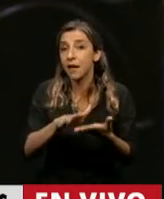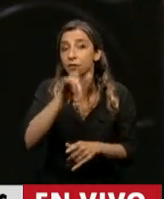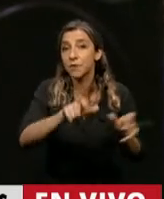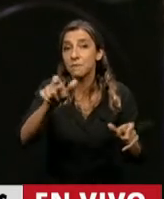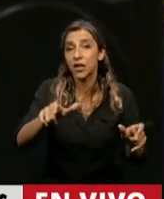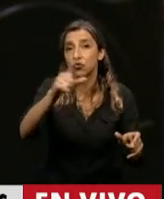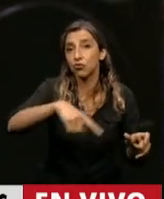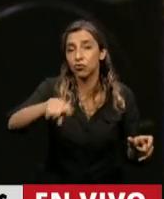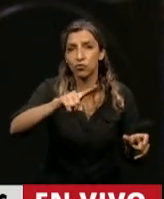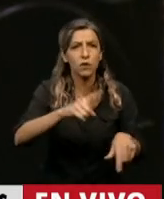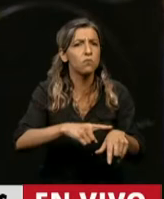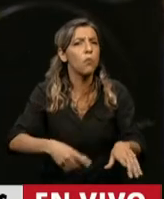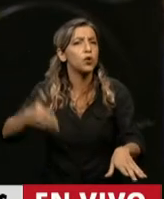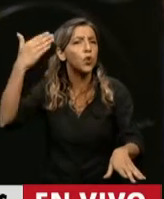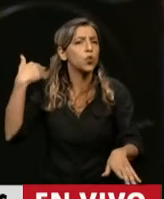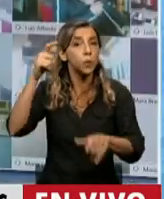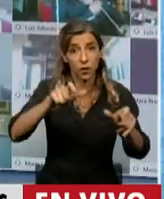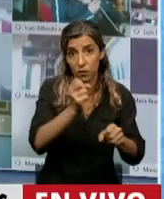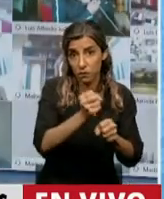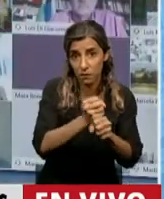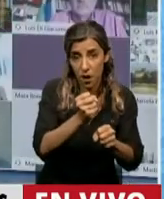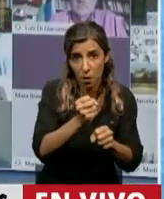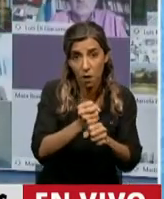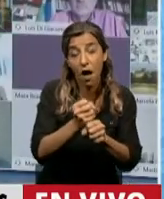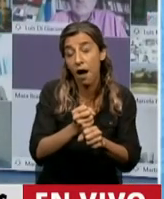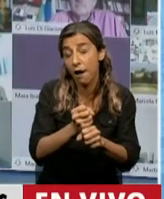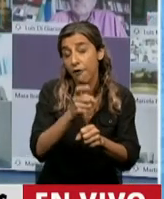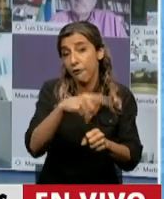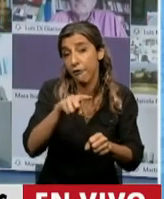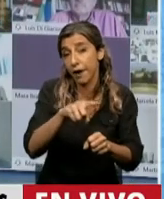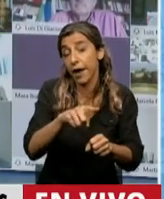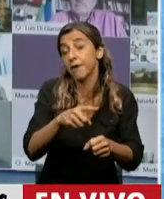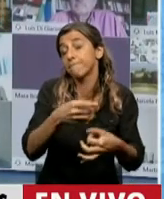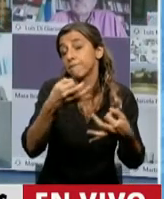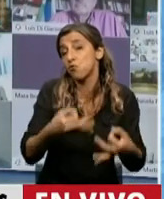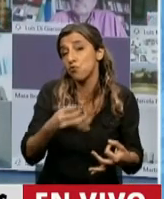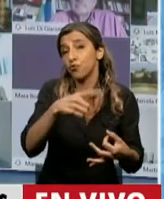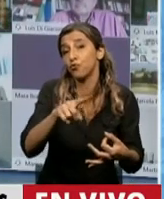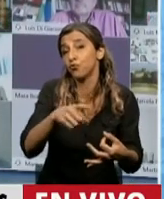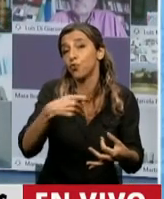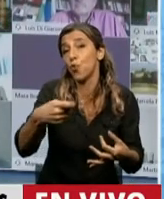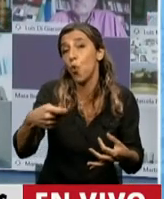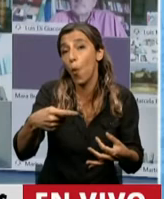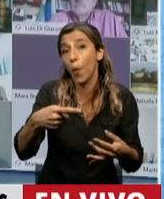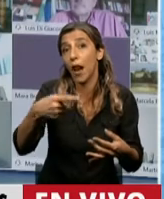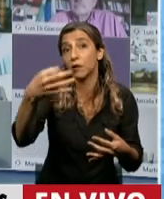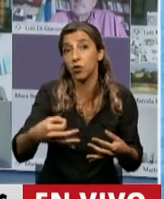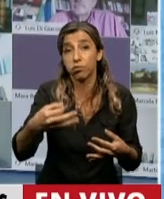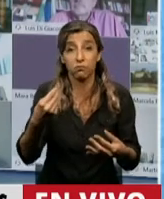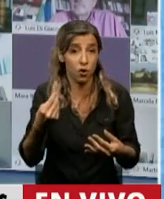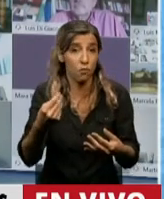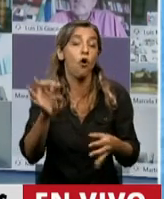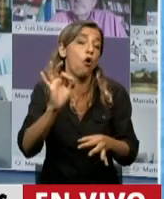con aquellas trabajadoras y trabajadores que han tenido la desgracia de jubilarse o de tener que cobrar una